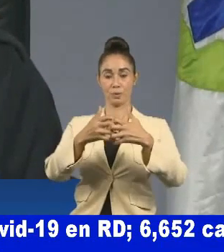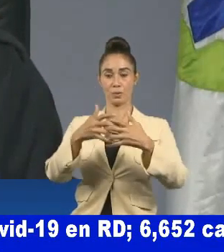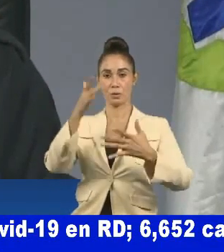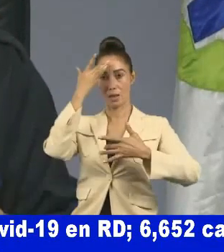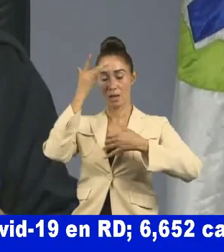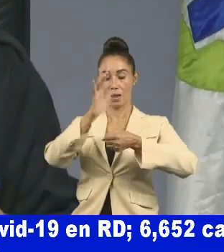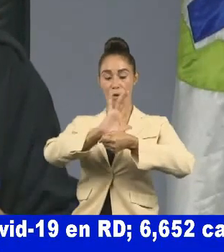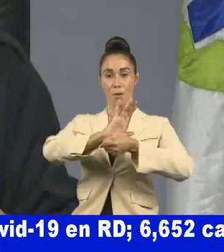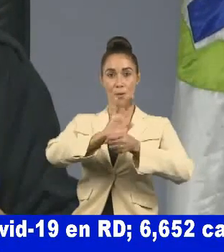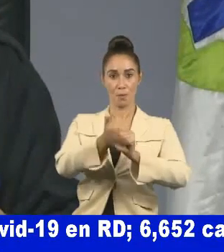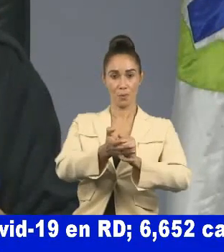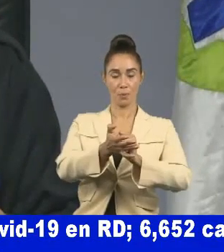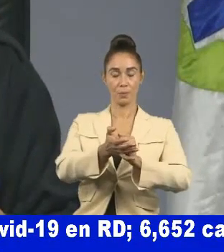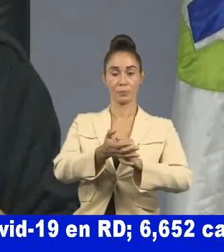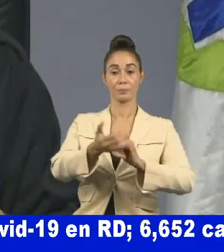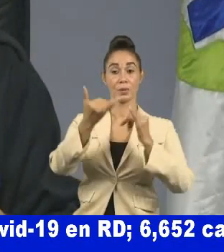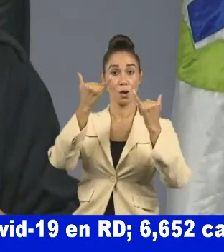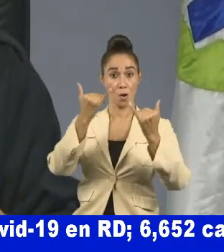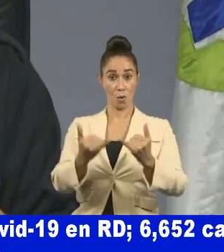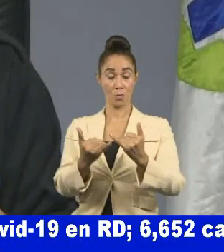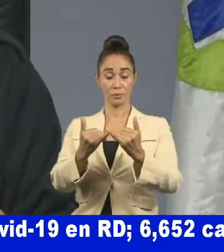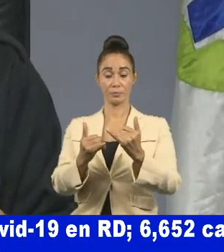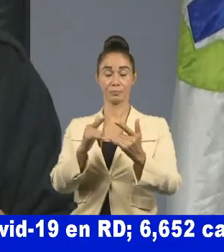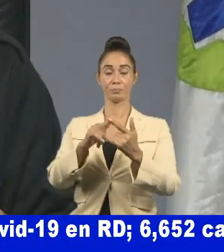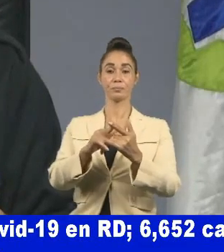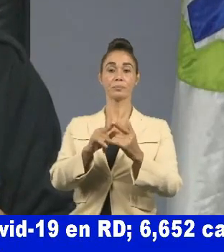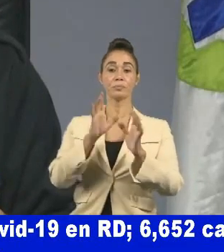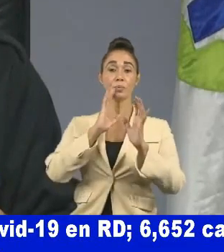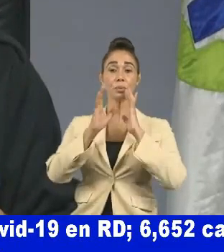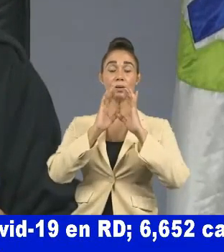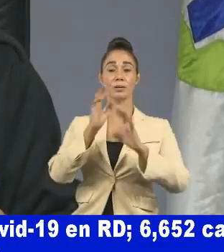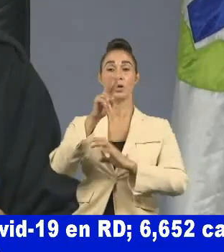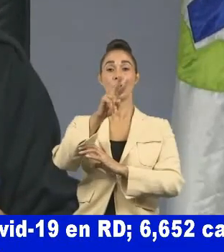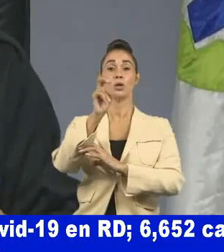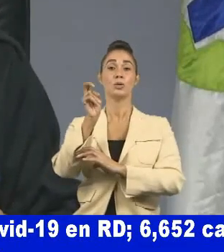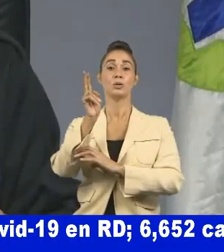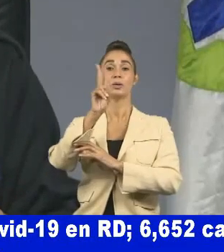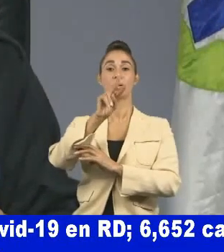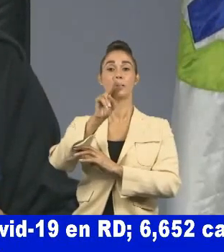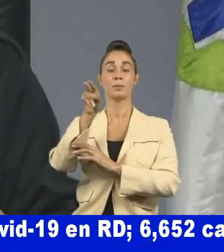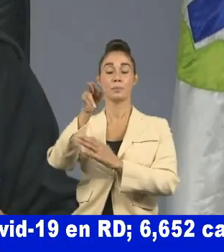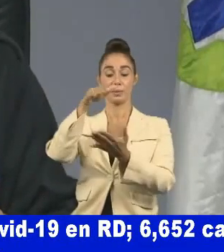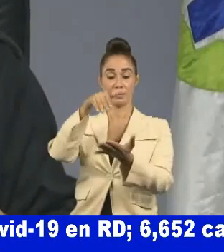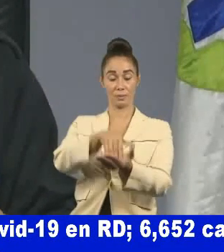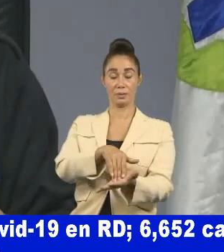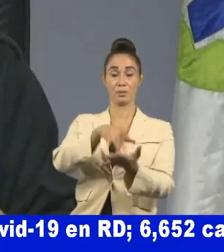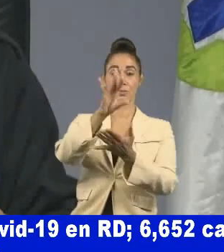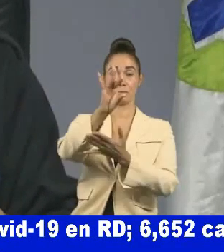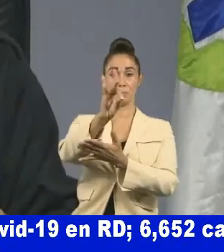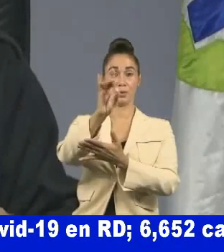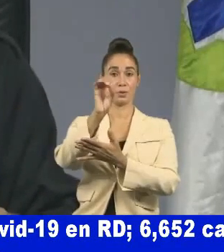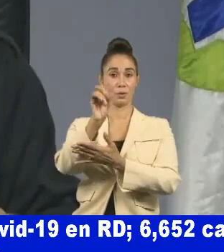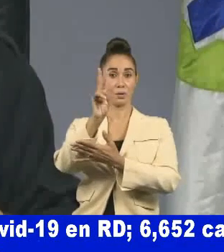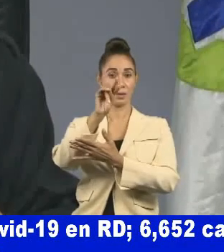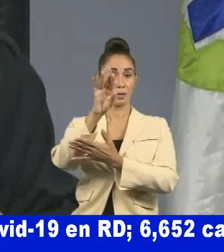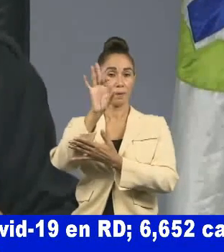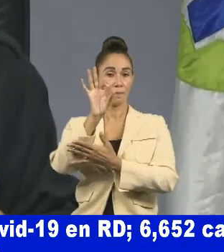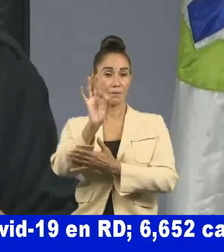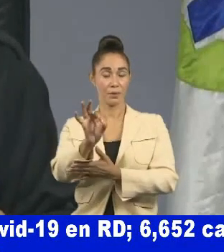alcanzó al corte de hoy 222.829